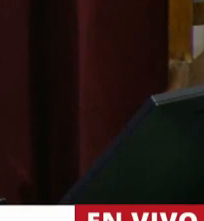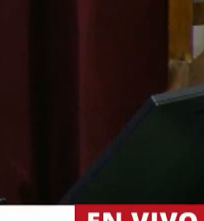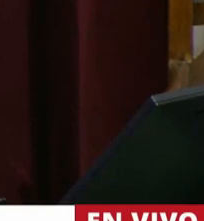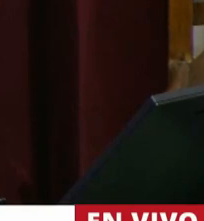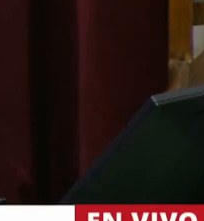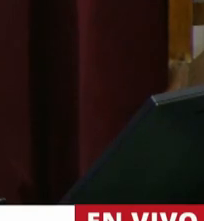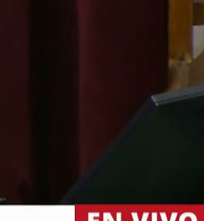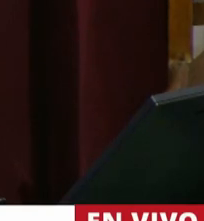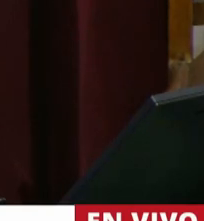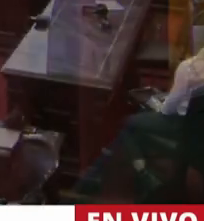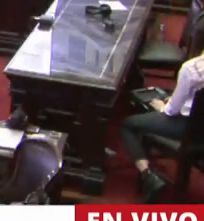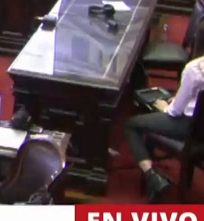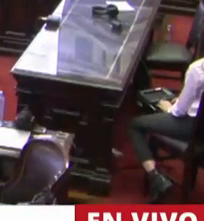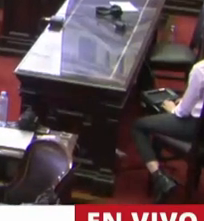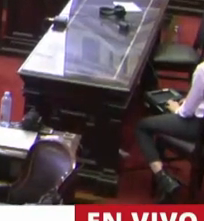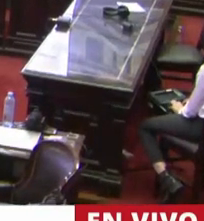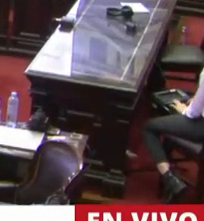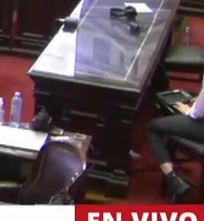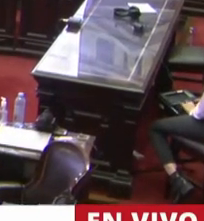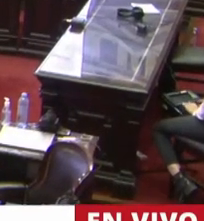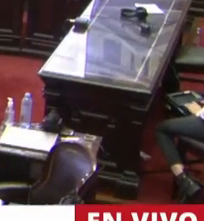Gracias, Presidente. Bueno,